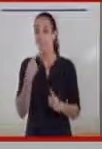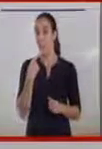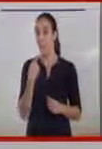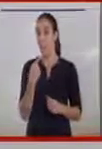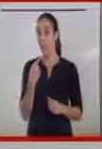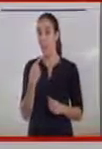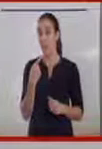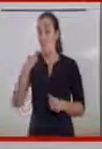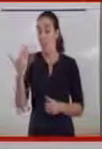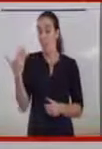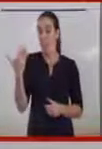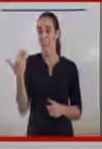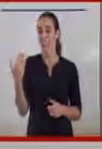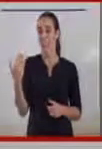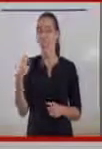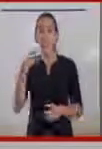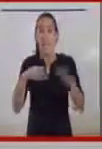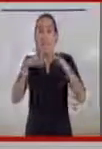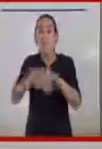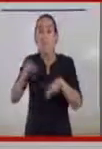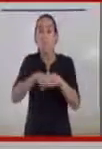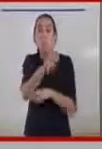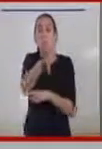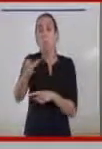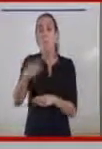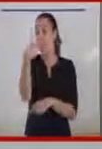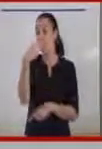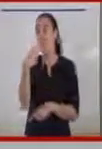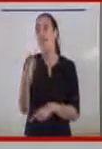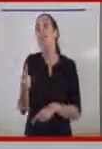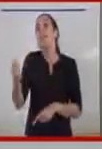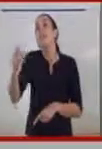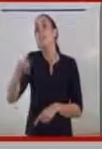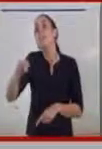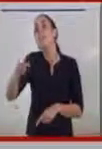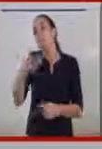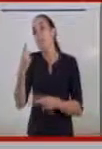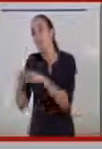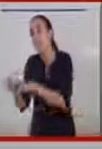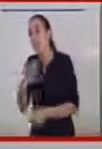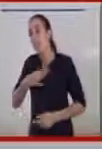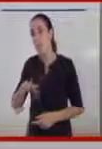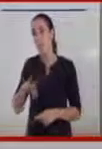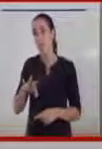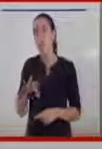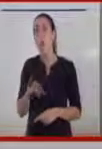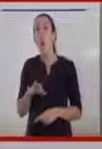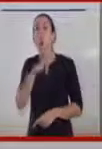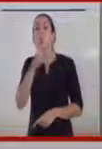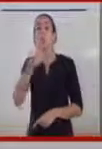decía, es accesible para personas invidentes y con distintas capacidades, porque nosotros